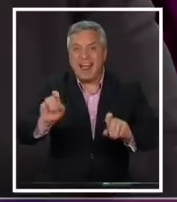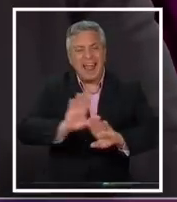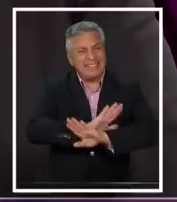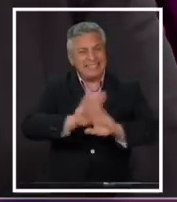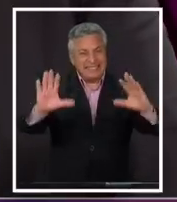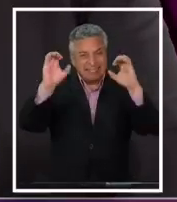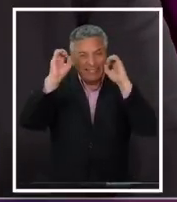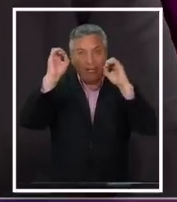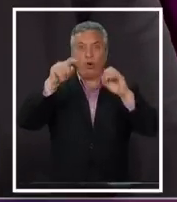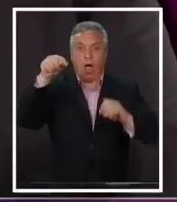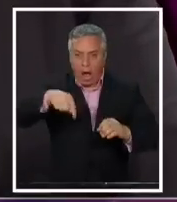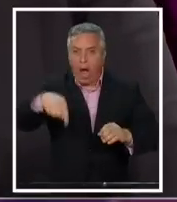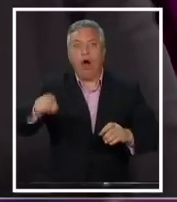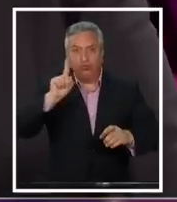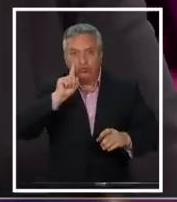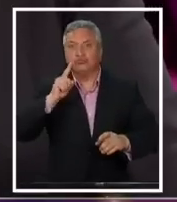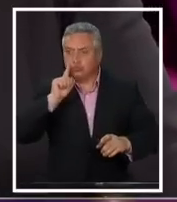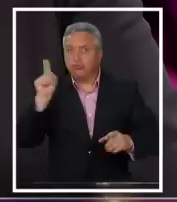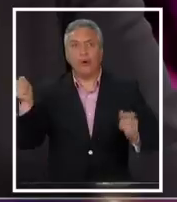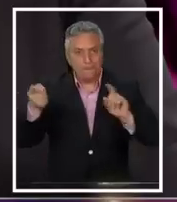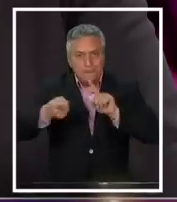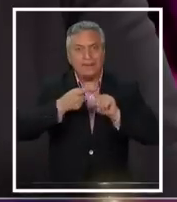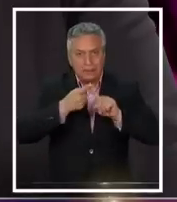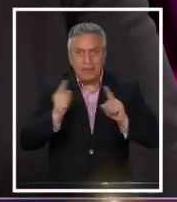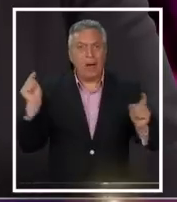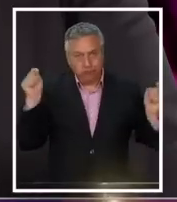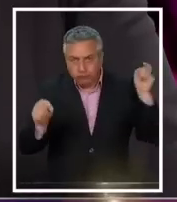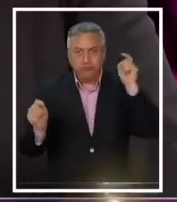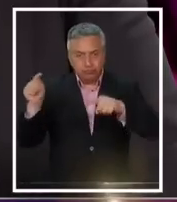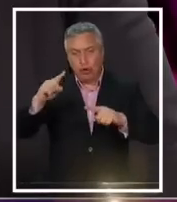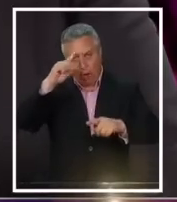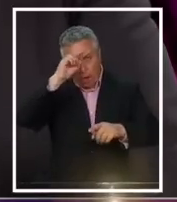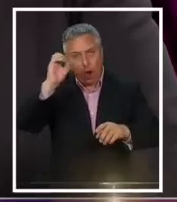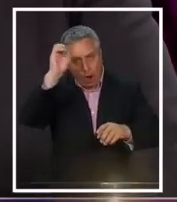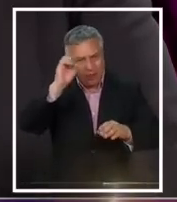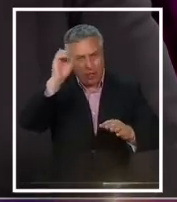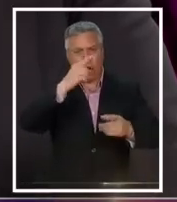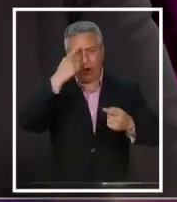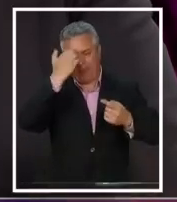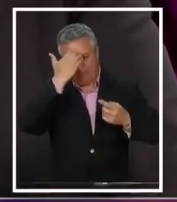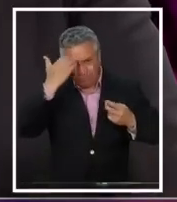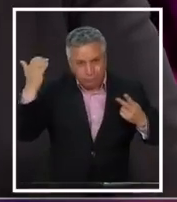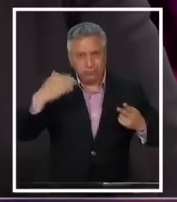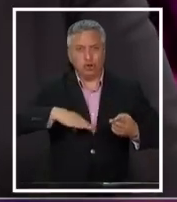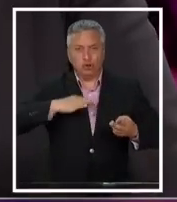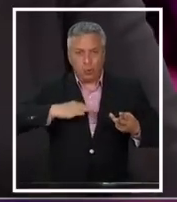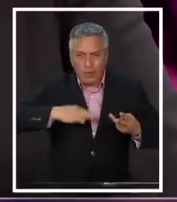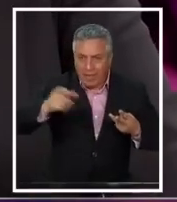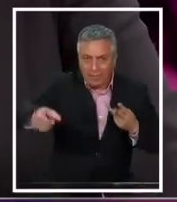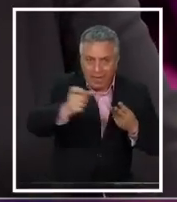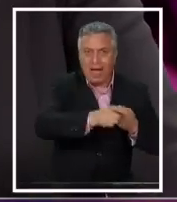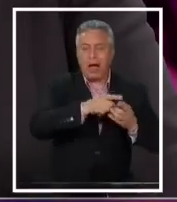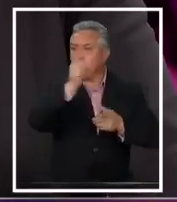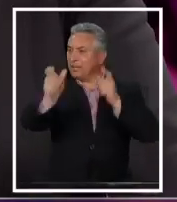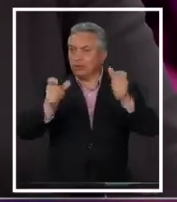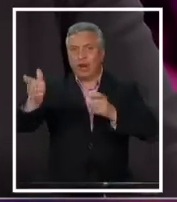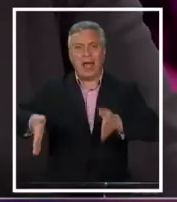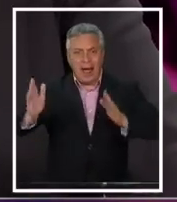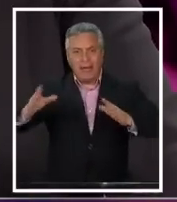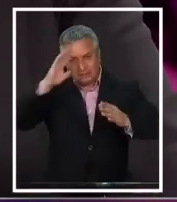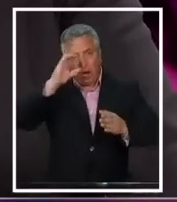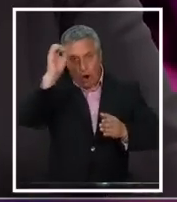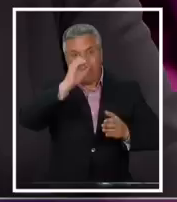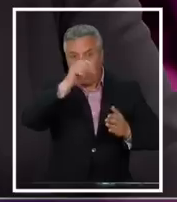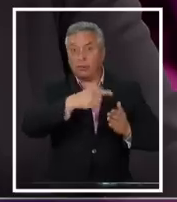proceso de participación y en ese proceso de participación han opinado expertos, ciudadanos, personas de la calle y dicen